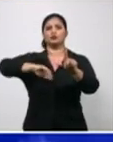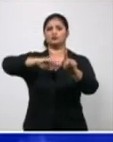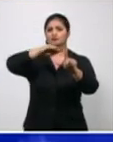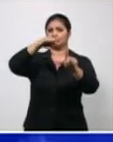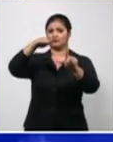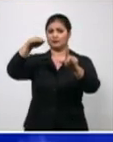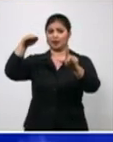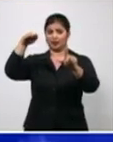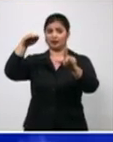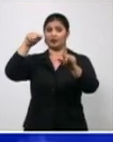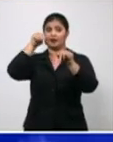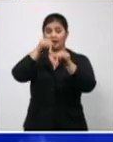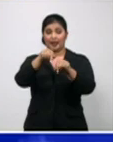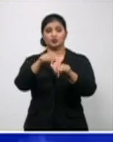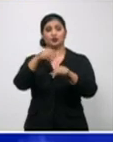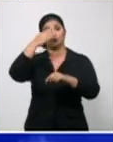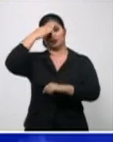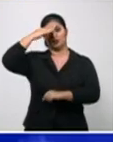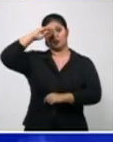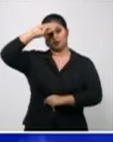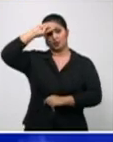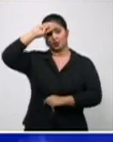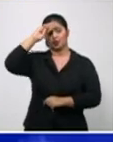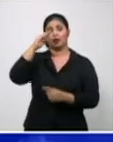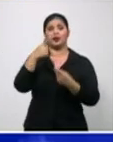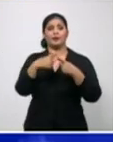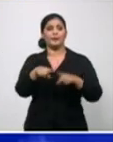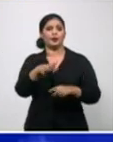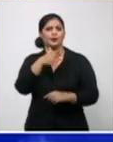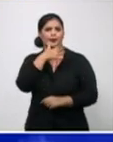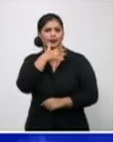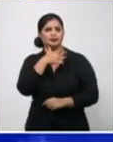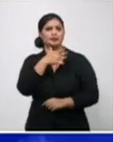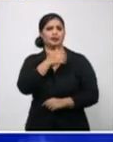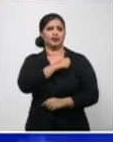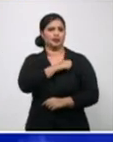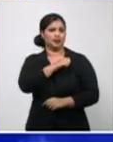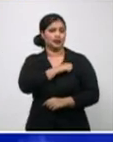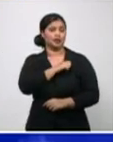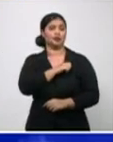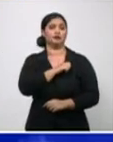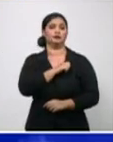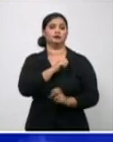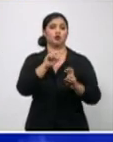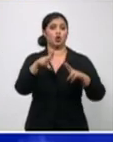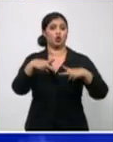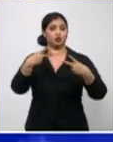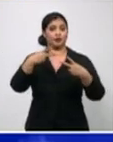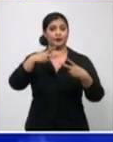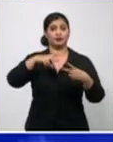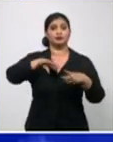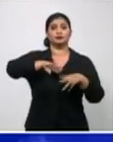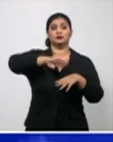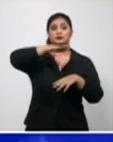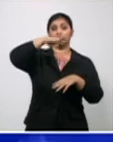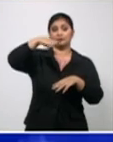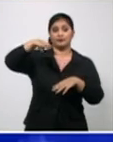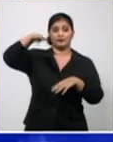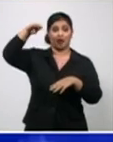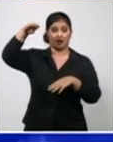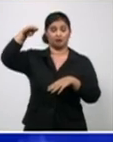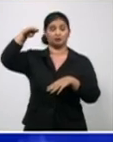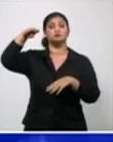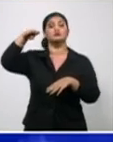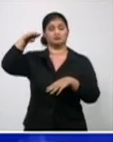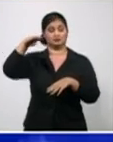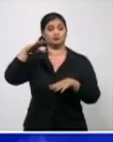país pero parece que quiere coger una meseta y esperemos que en cualquier momento con el trabajo que se viene